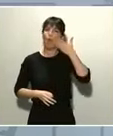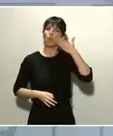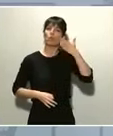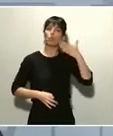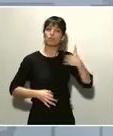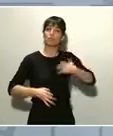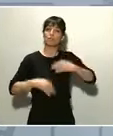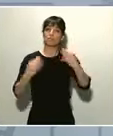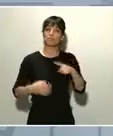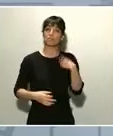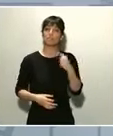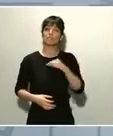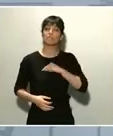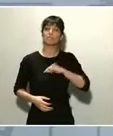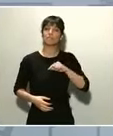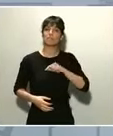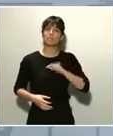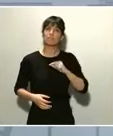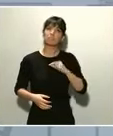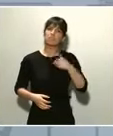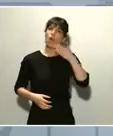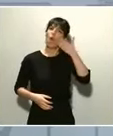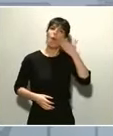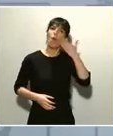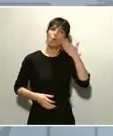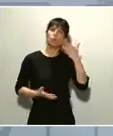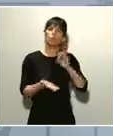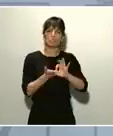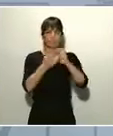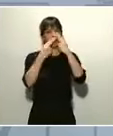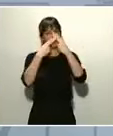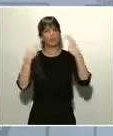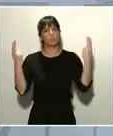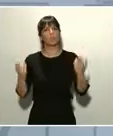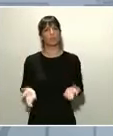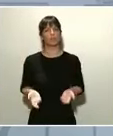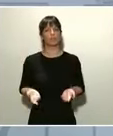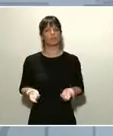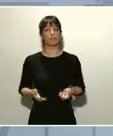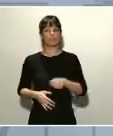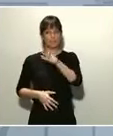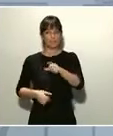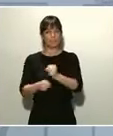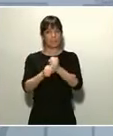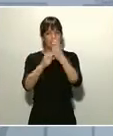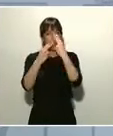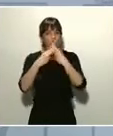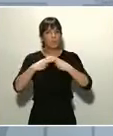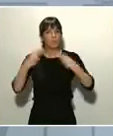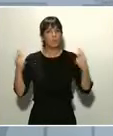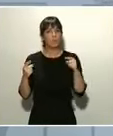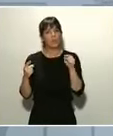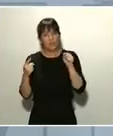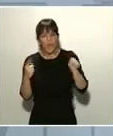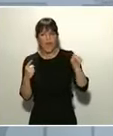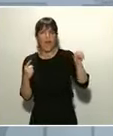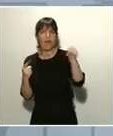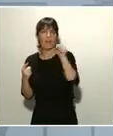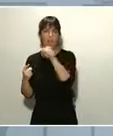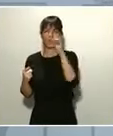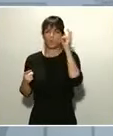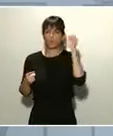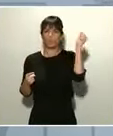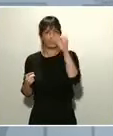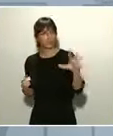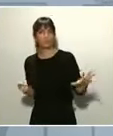muy orgullosos de los servicios públicos, de los servidores públicos, de todos y cada uno de ellos y ellas, orgullosos de todos y cada